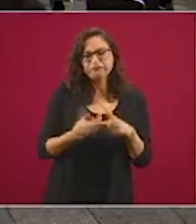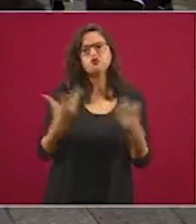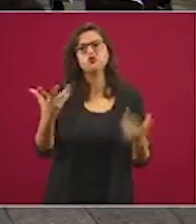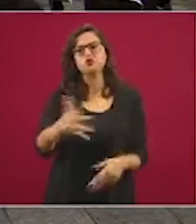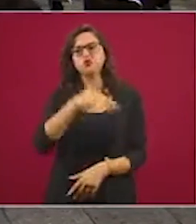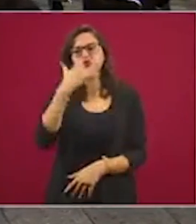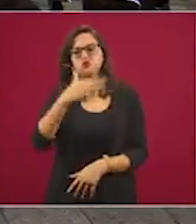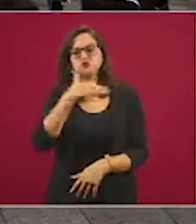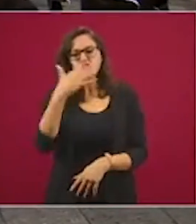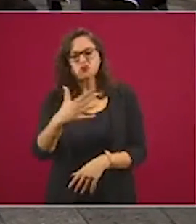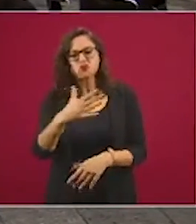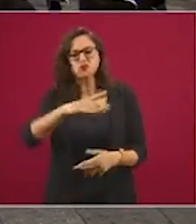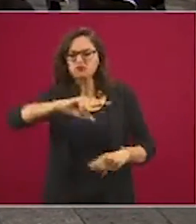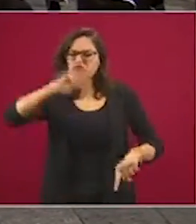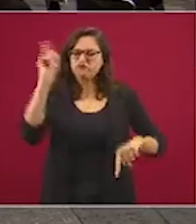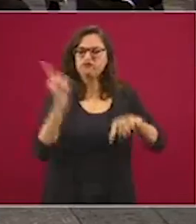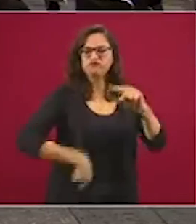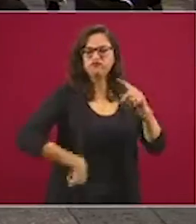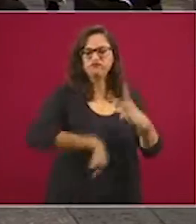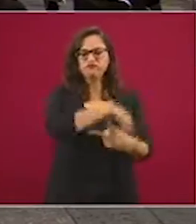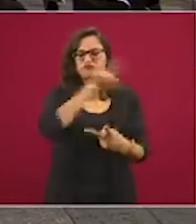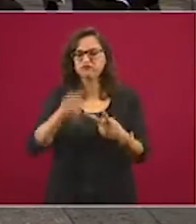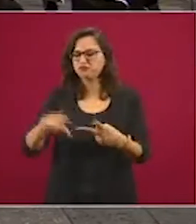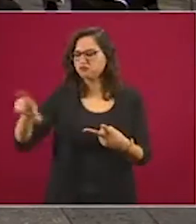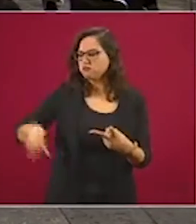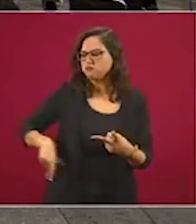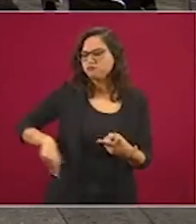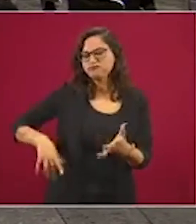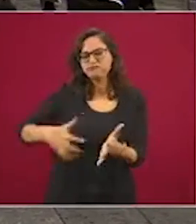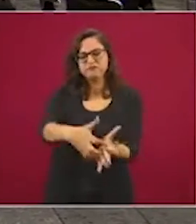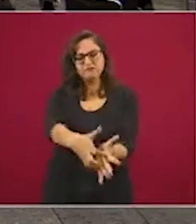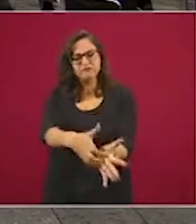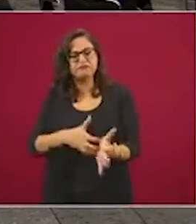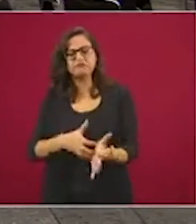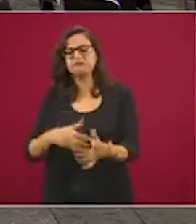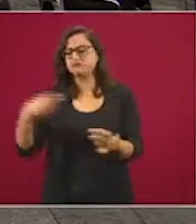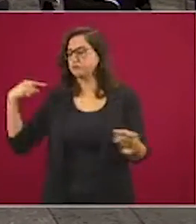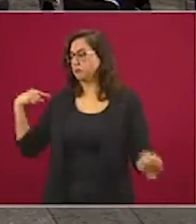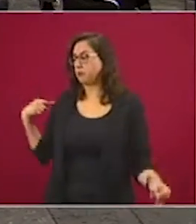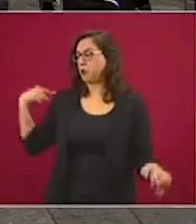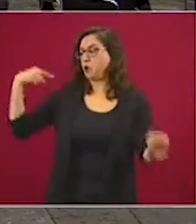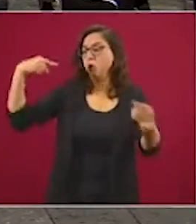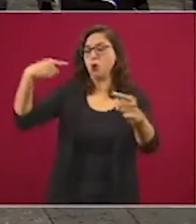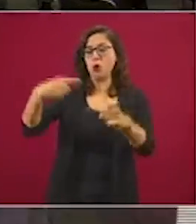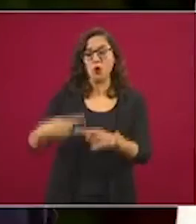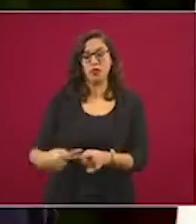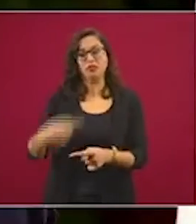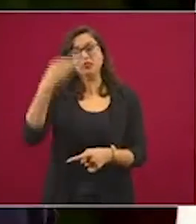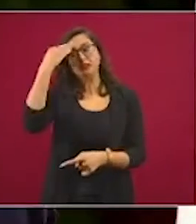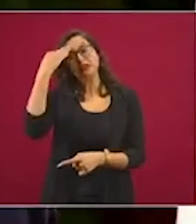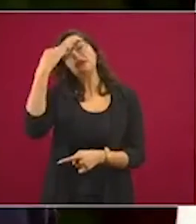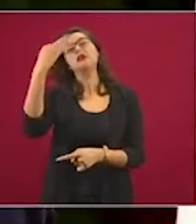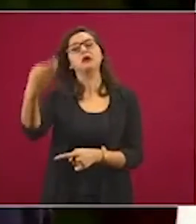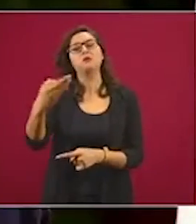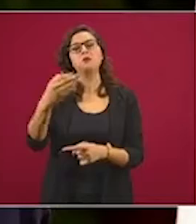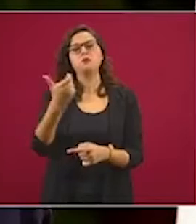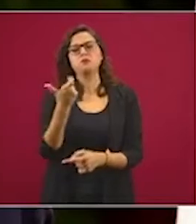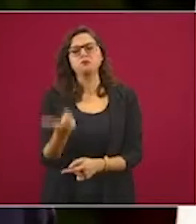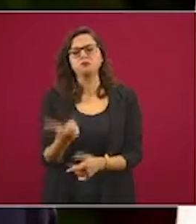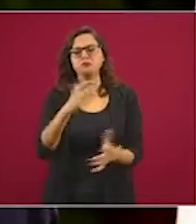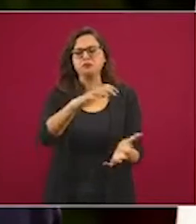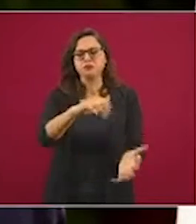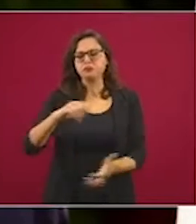austero, hemos podido ahorrar durante nuestra administración alrededor